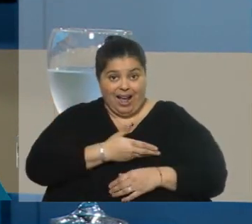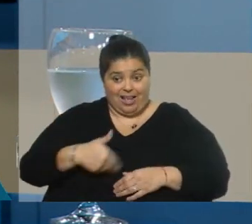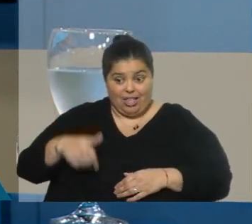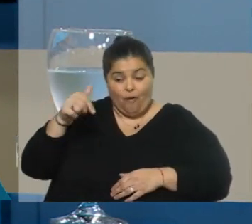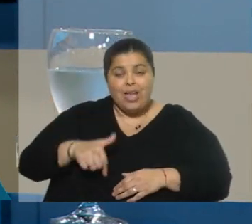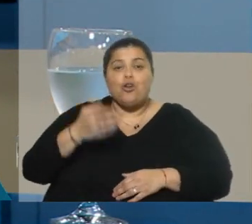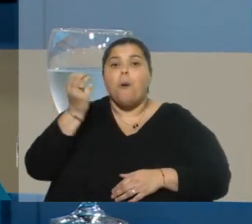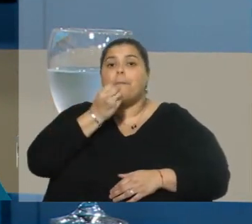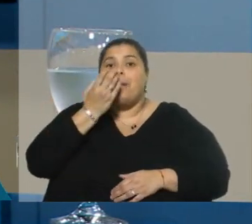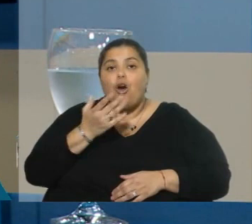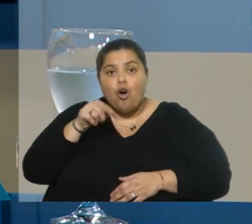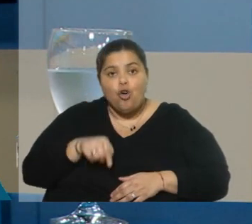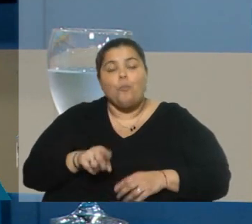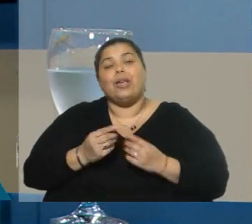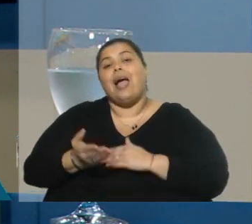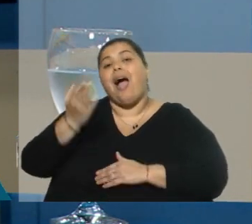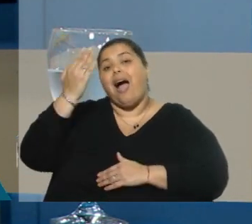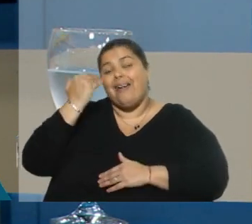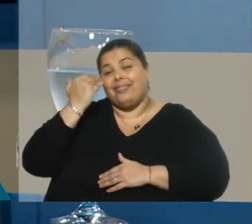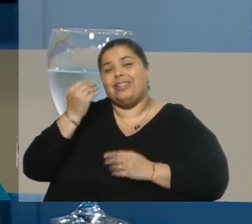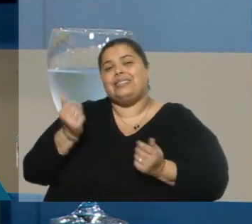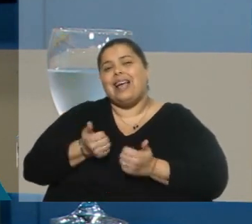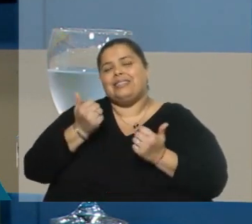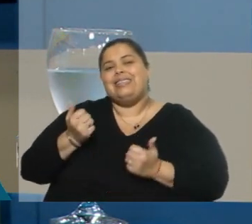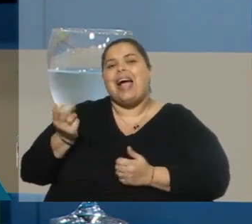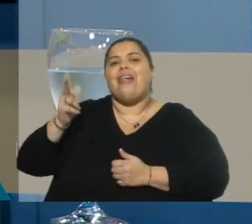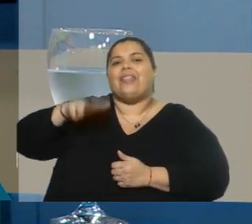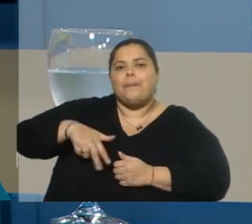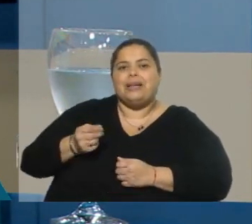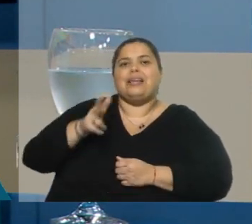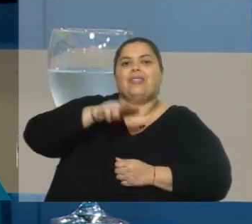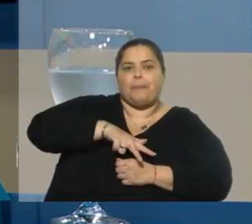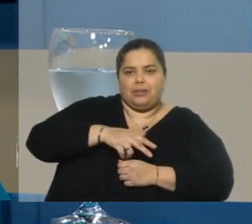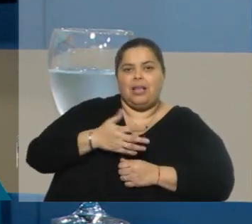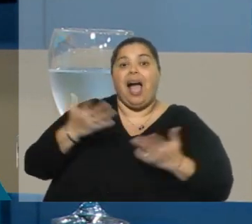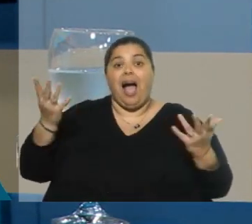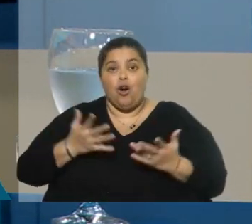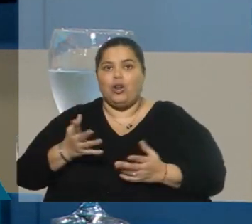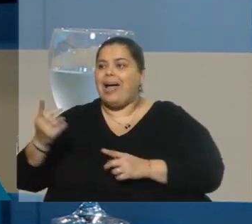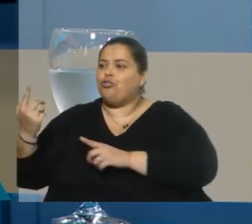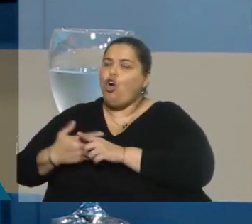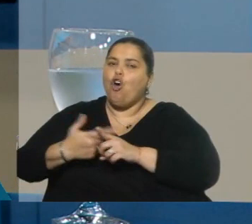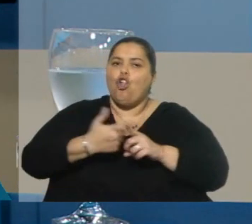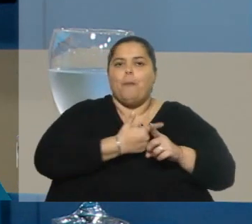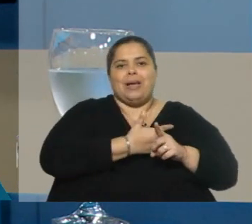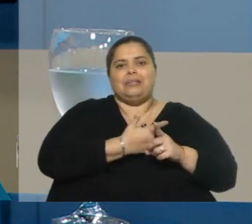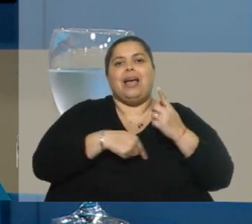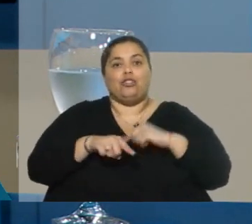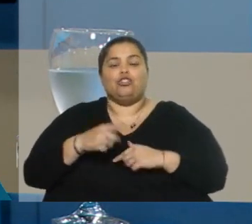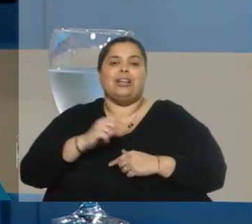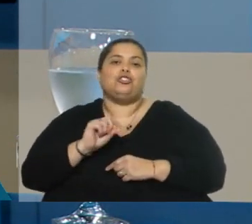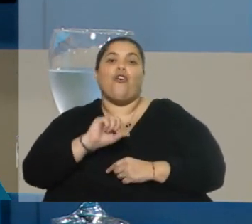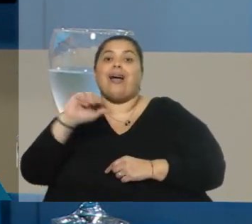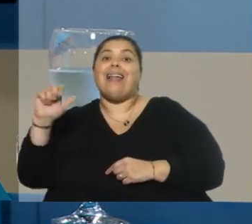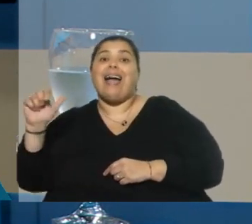porque esa actualización antes se hacía en una secuencia trimestral o cuatrimestral y ahora se hace todos los meses lo que representa si se quiere una ganancia